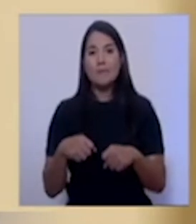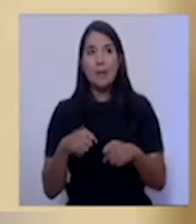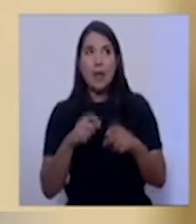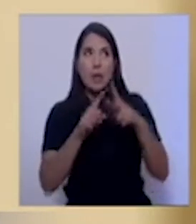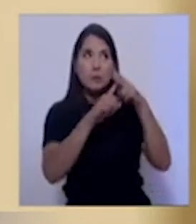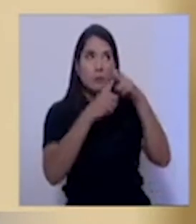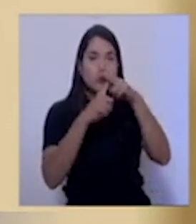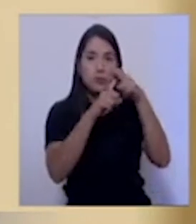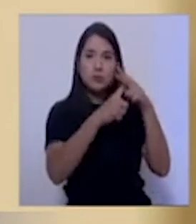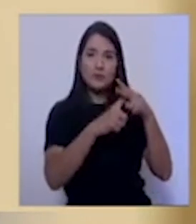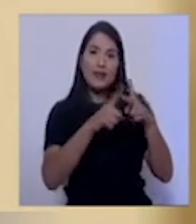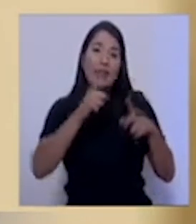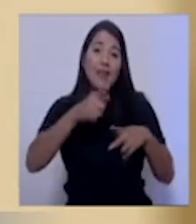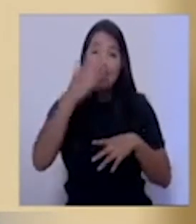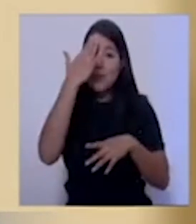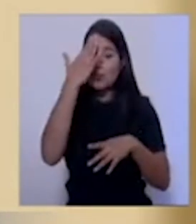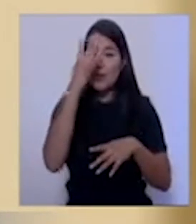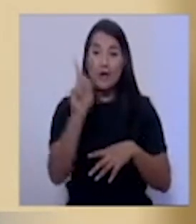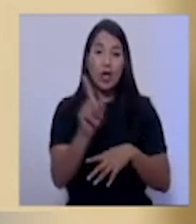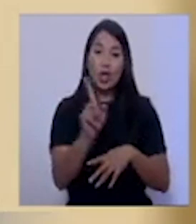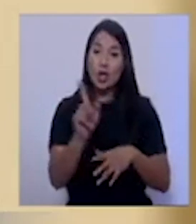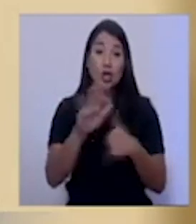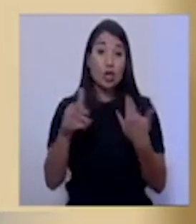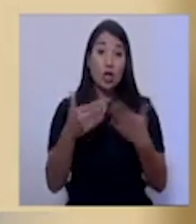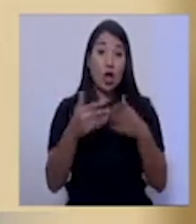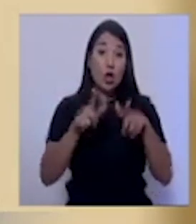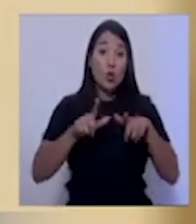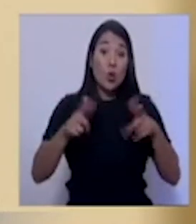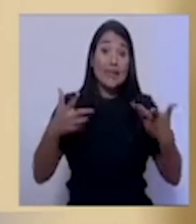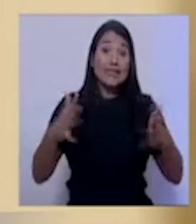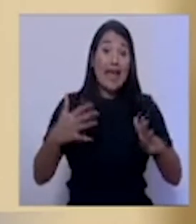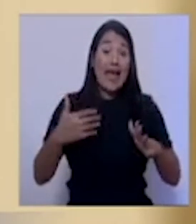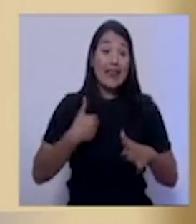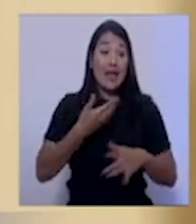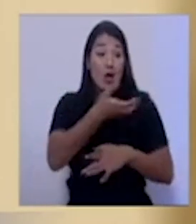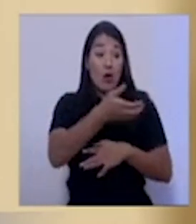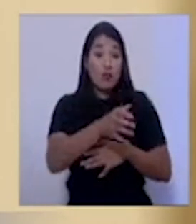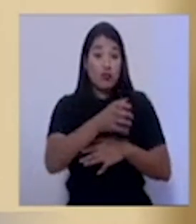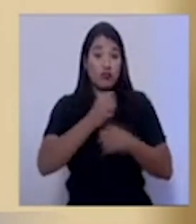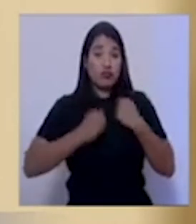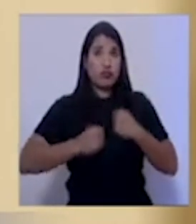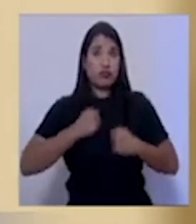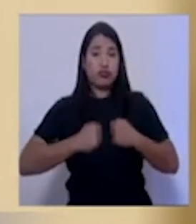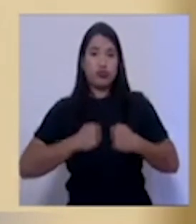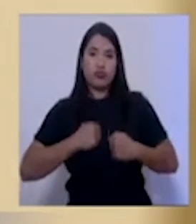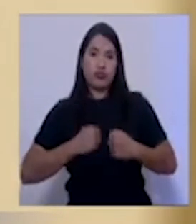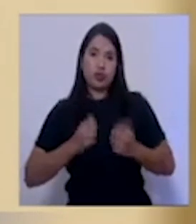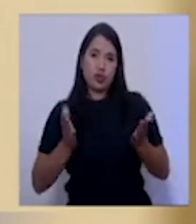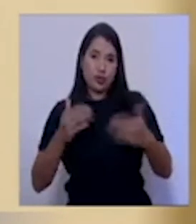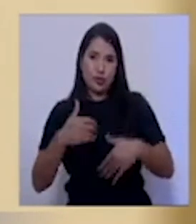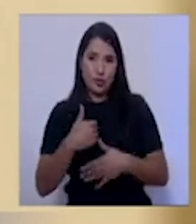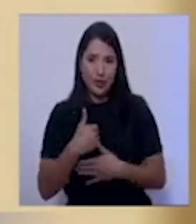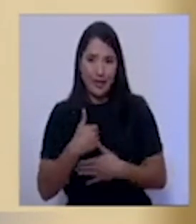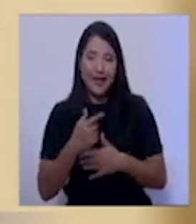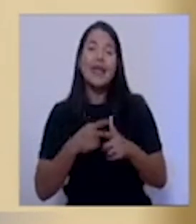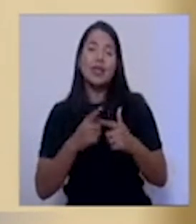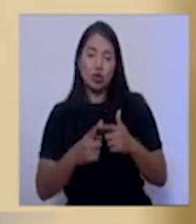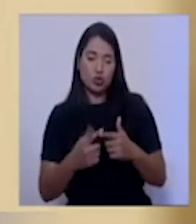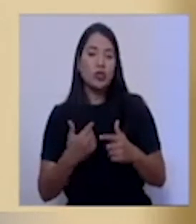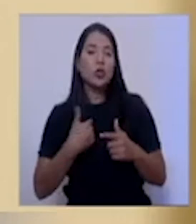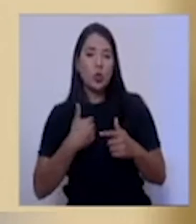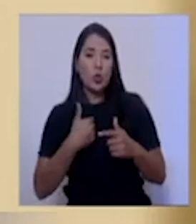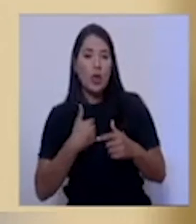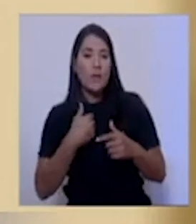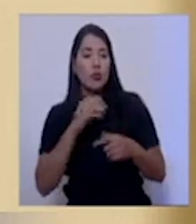cuentan, por ejemplo, con duchas para poder tener personas positivas. Hemos tenido que hacer la inversión para tratar de